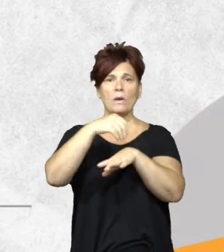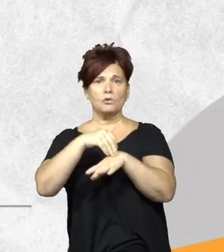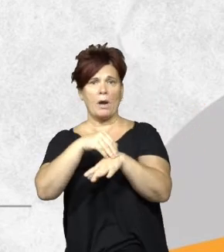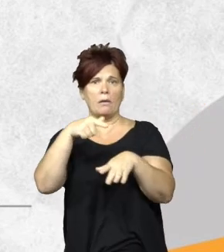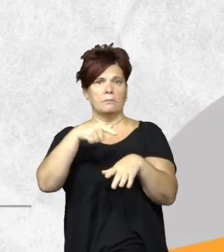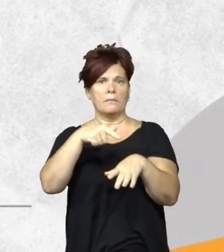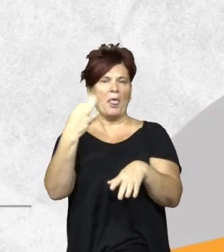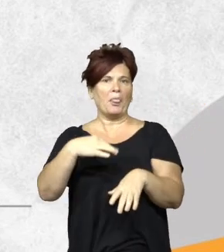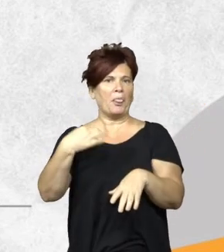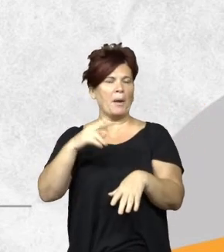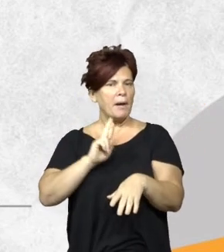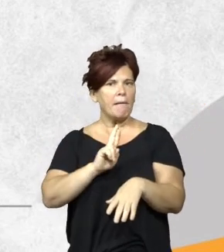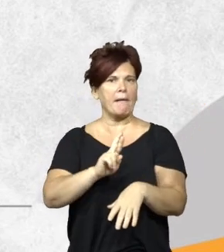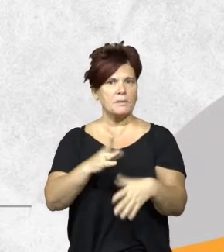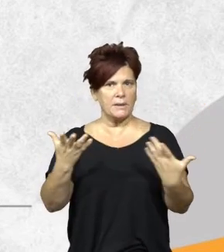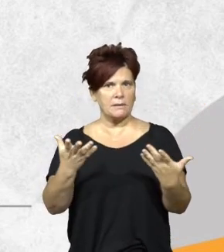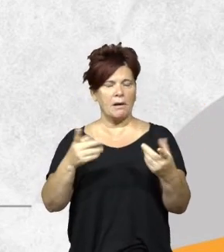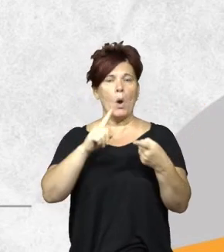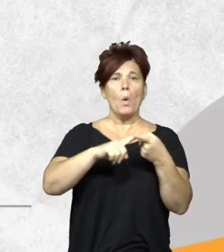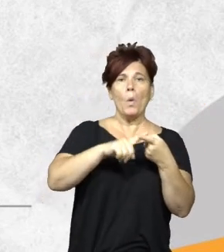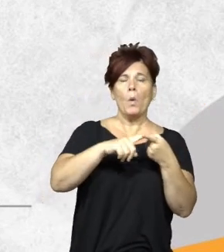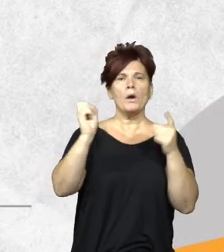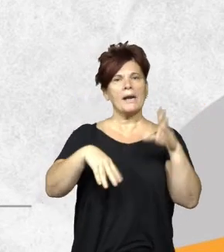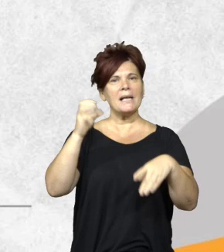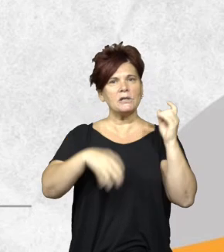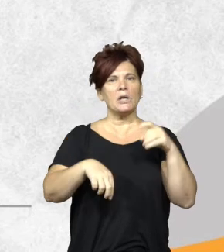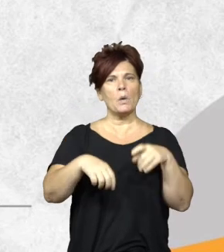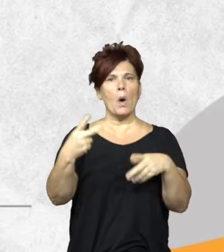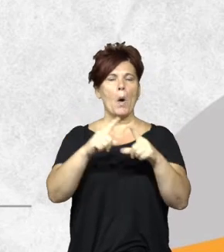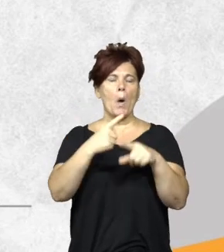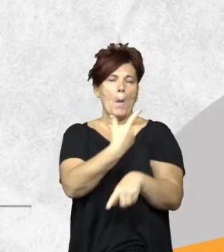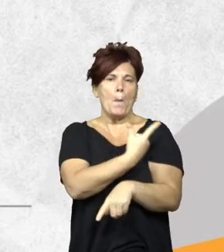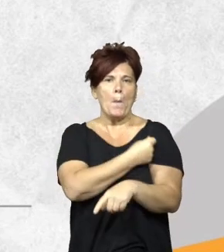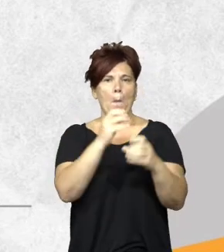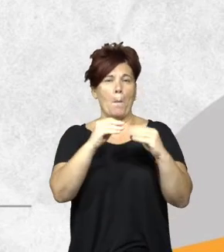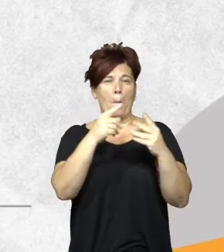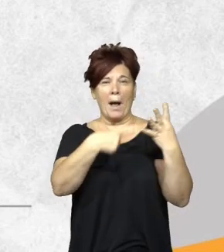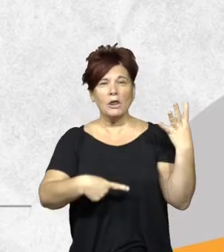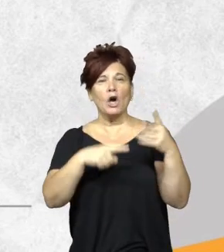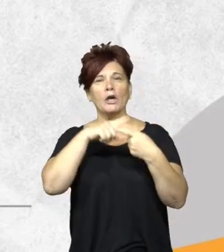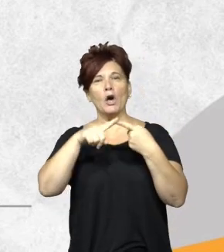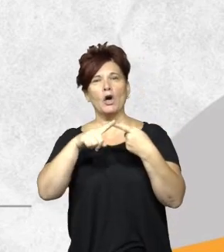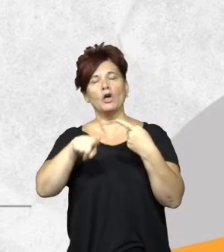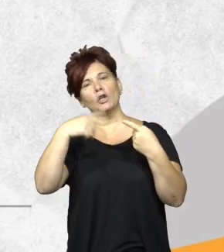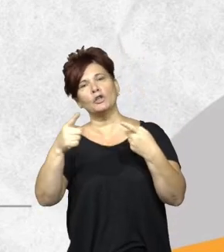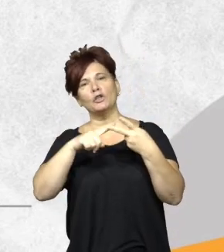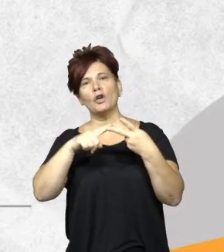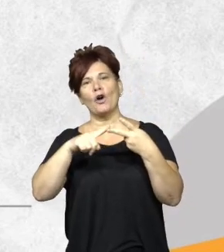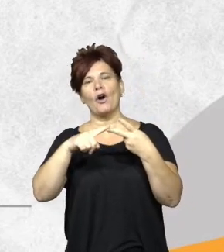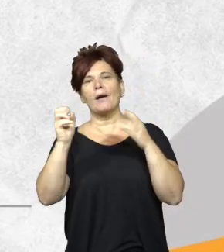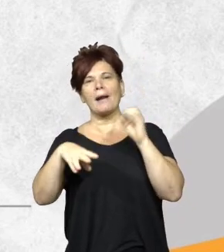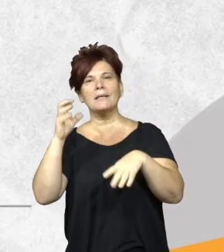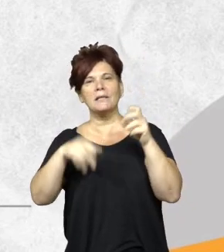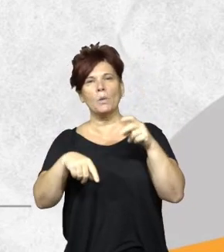respetar, uno de residuos patogénicos, uno de residuos peligrosos, y un decreto de infracciones y sanciones, que una anécdota,